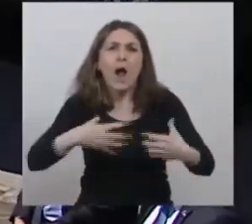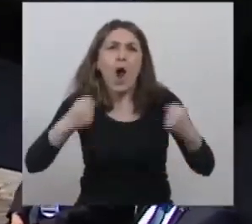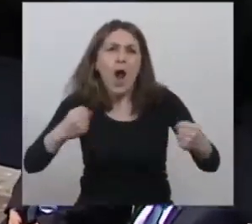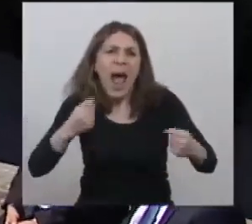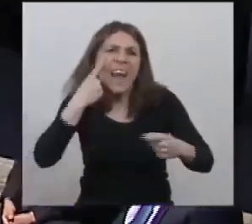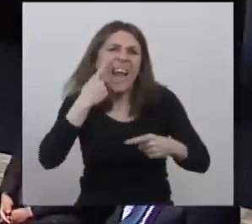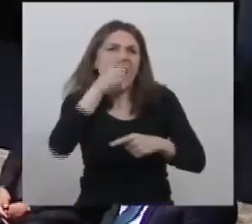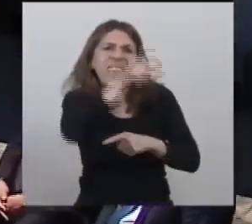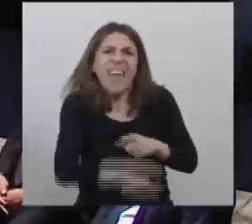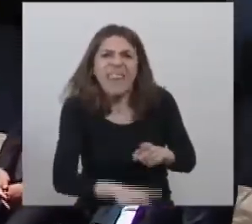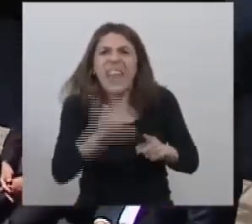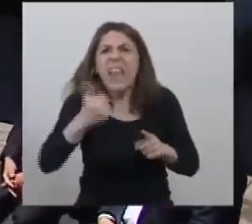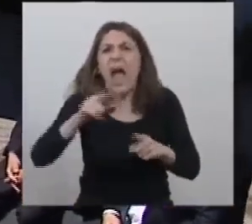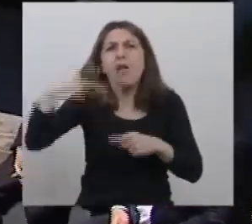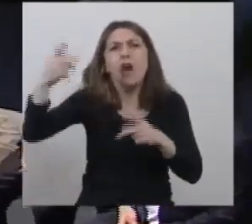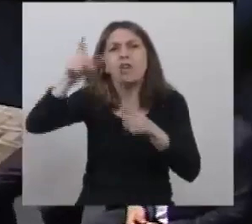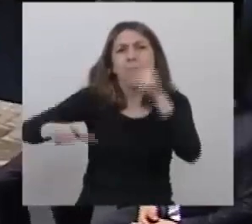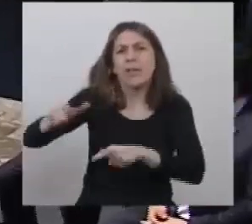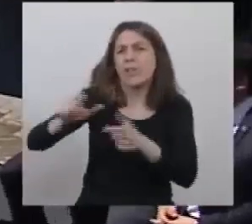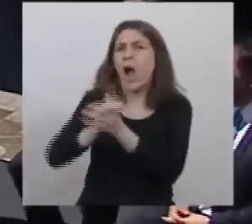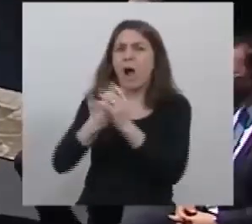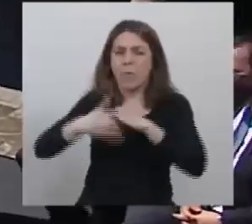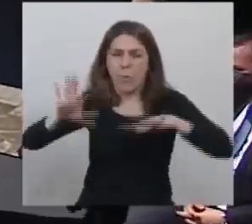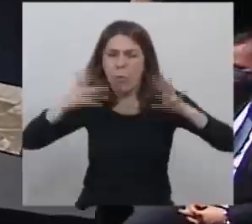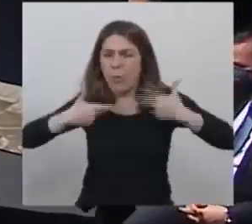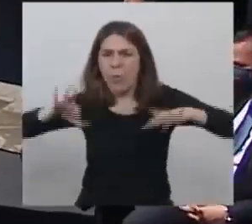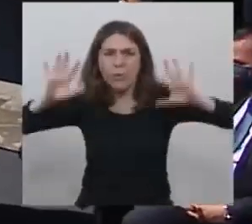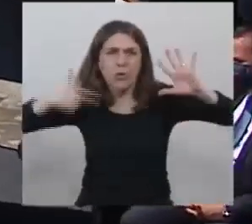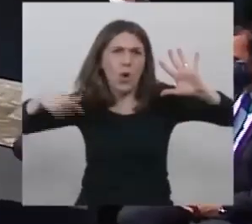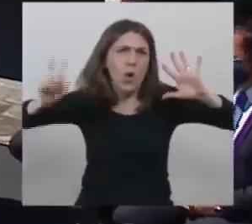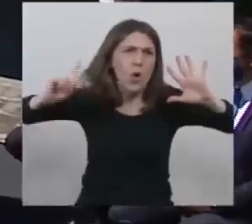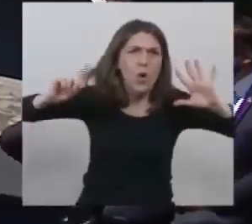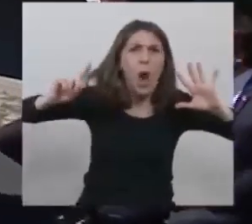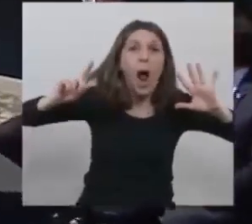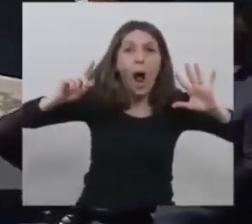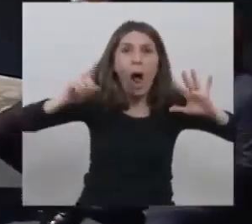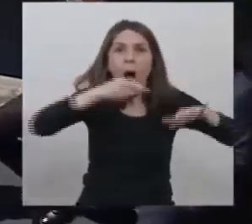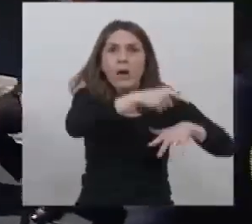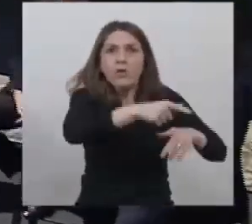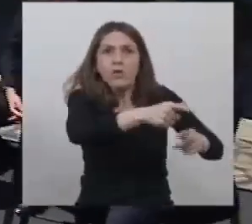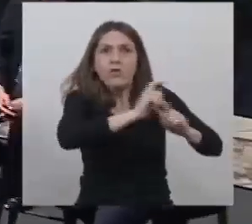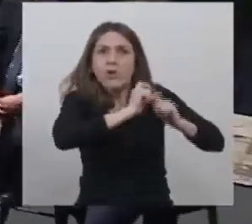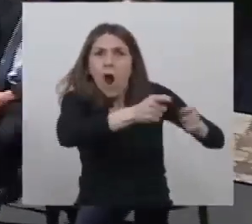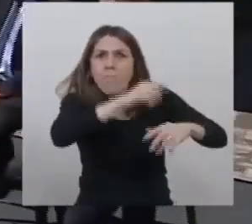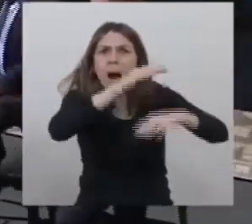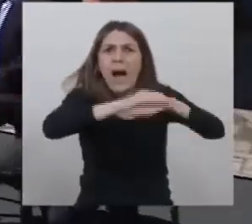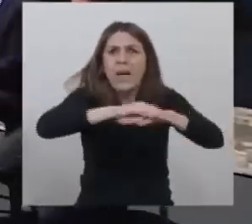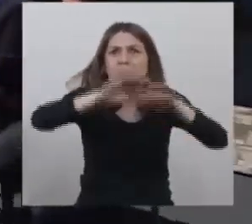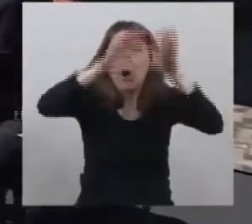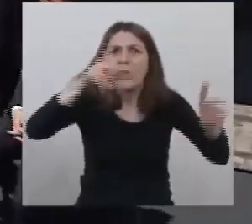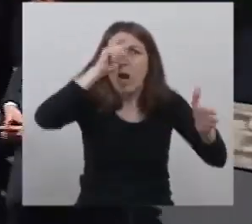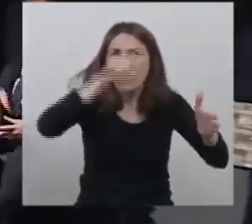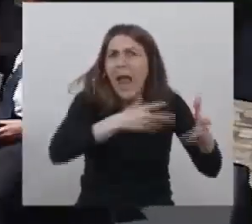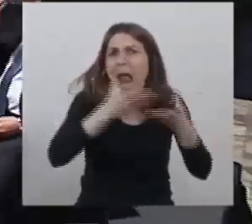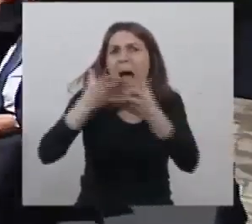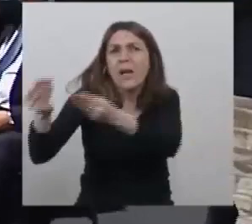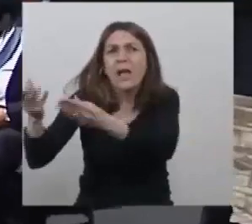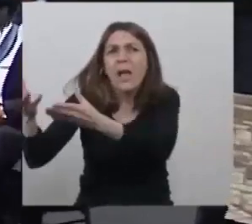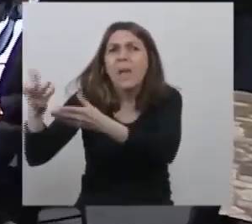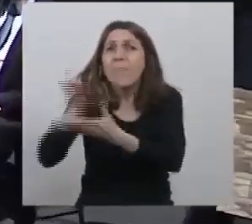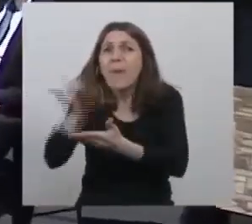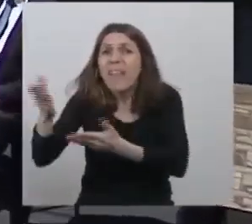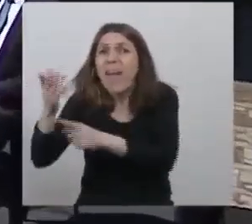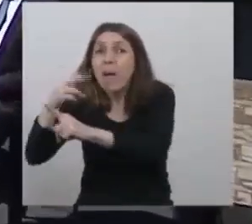todos se quieren sacar los problemas encima, de hacerse cargo de un hospital, de pedirle ayuda al PAMI, de pedirle ayuda al gobernador, pero